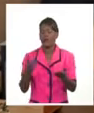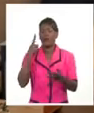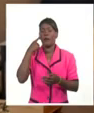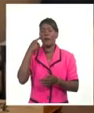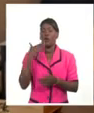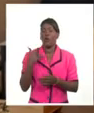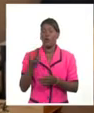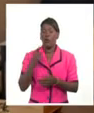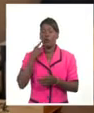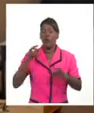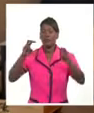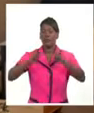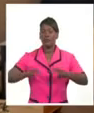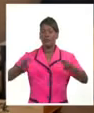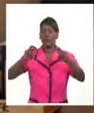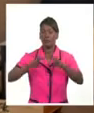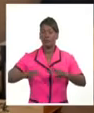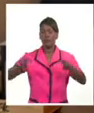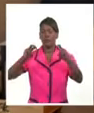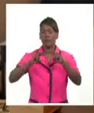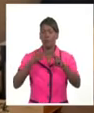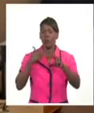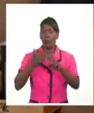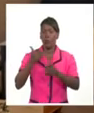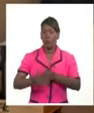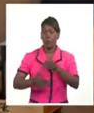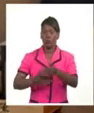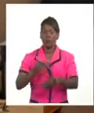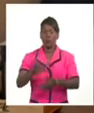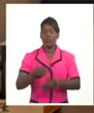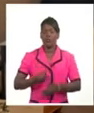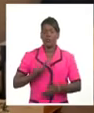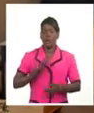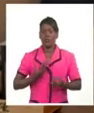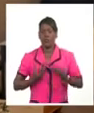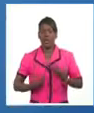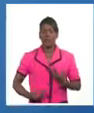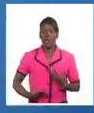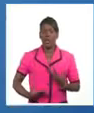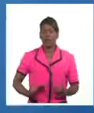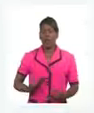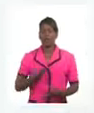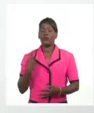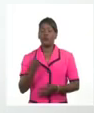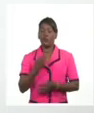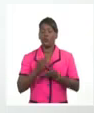desde el punto de vista clínico esta enfermedad de qué manera contribuirá su prevención